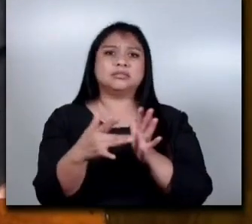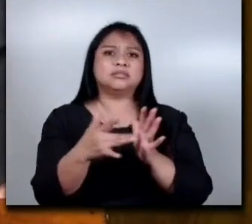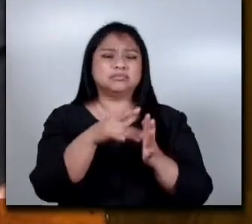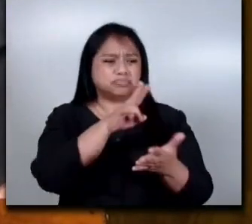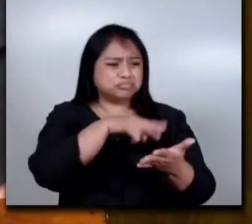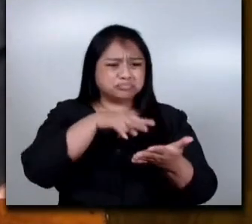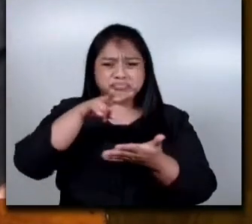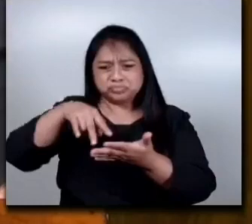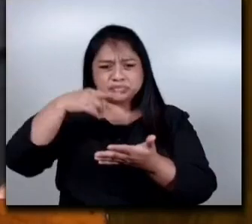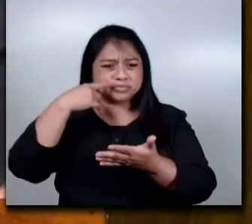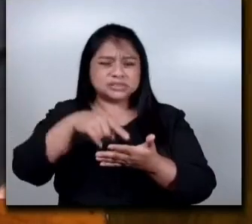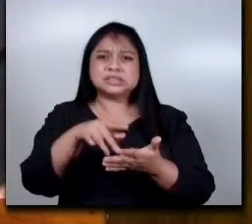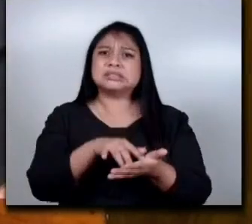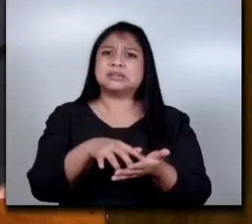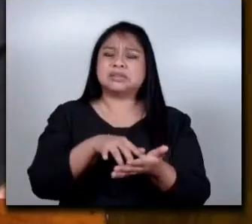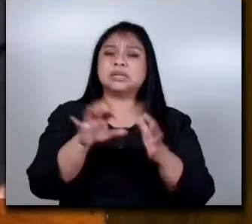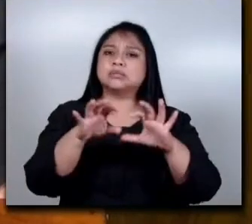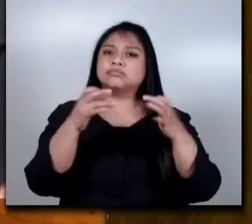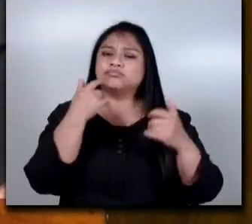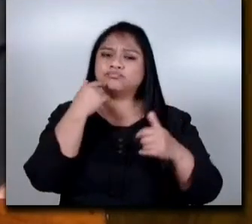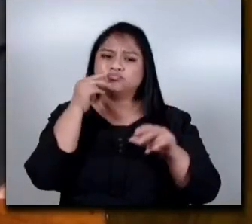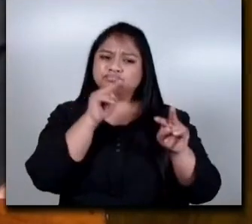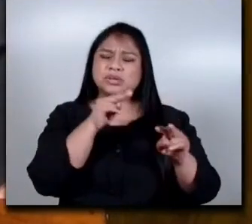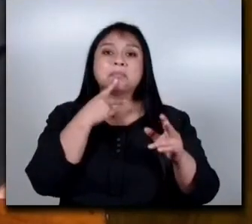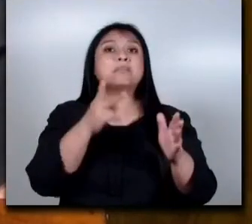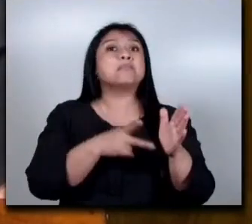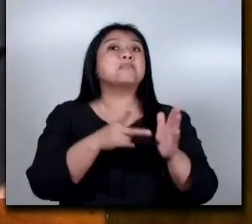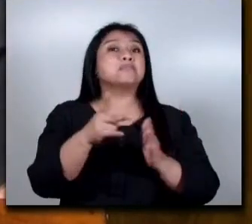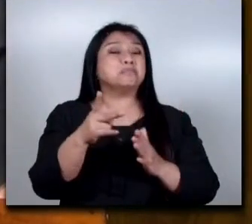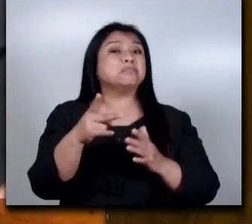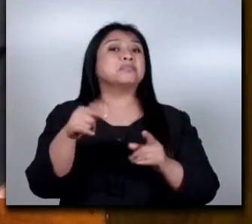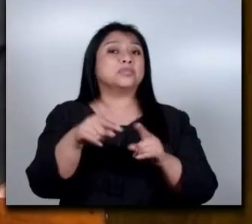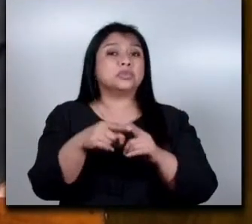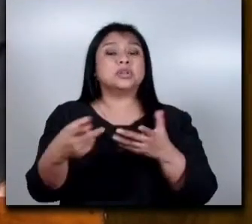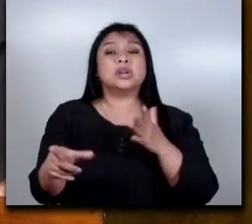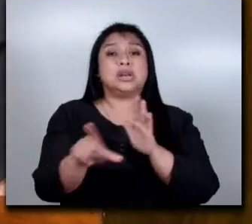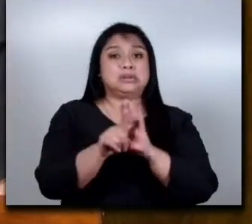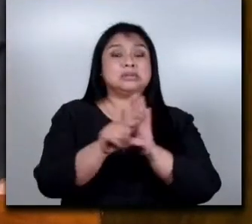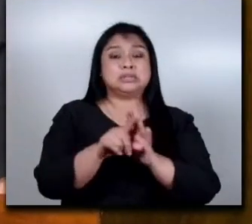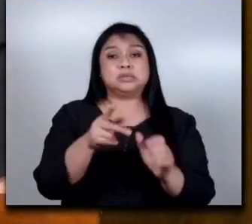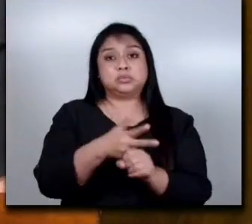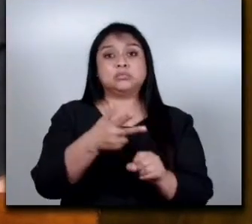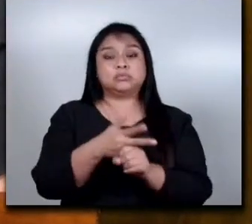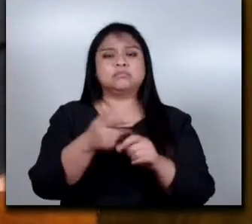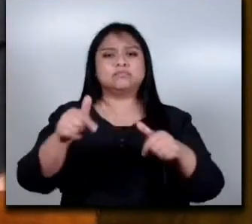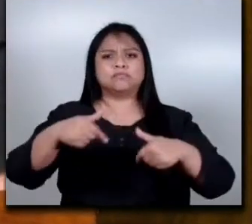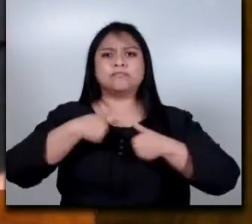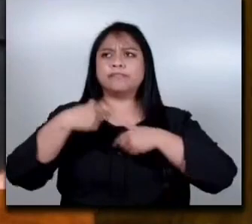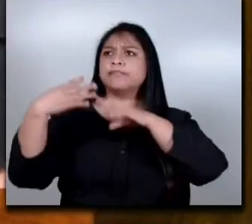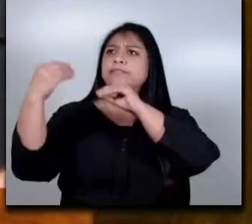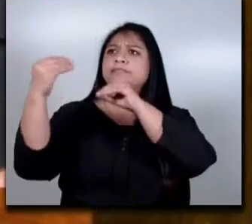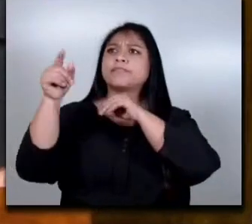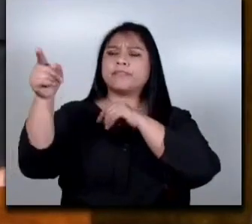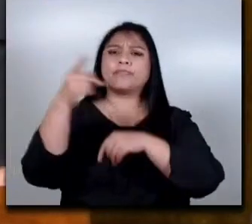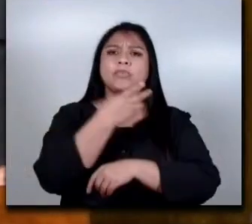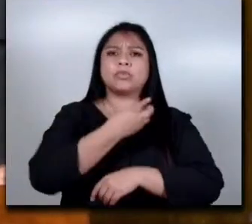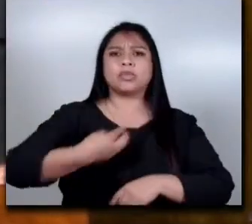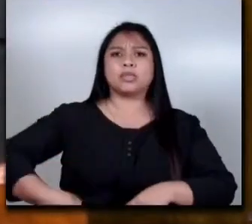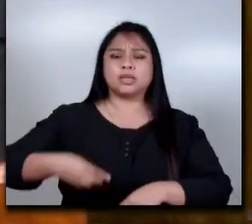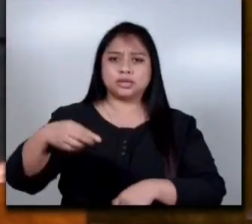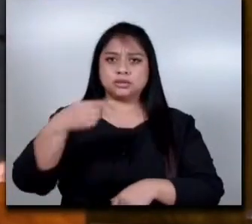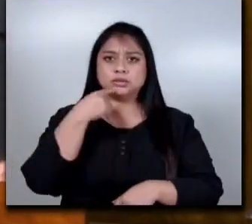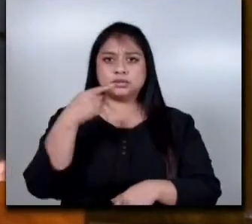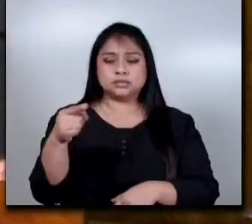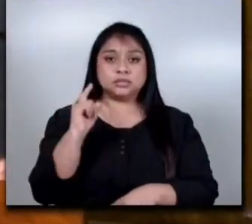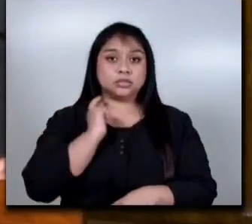pero lo más preocupante es que viola la Constitución Política de la República. Me he comunicado con la presidenta del organismo